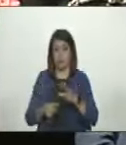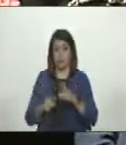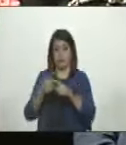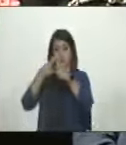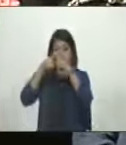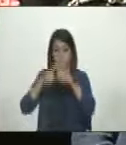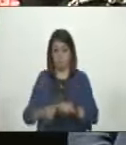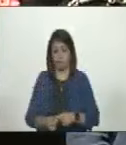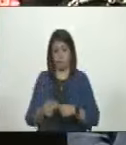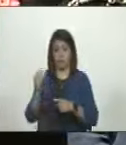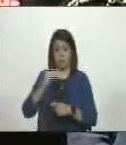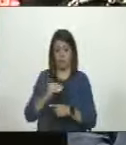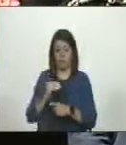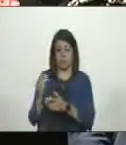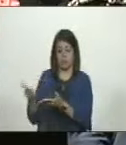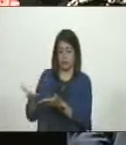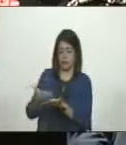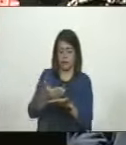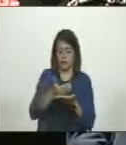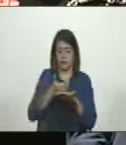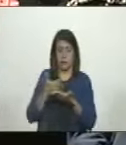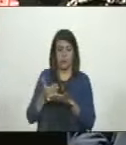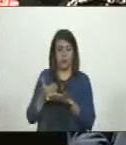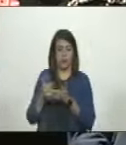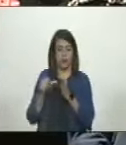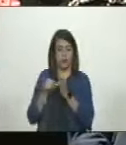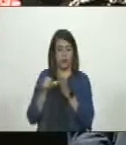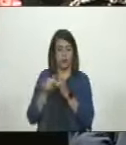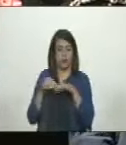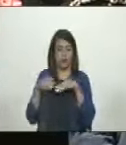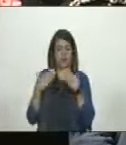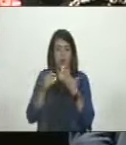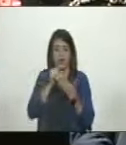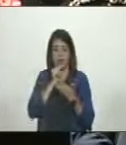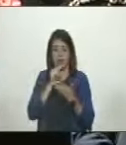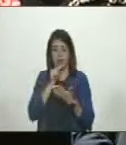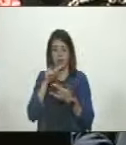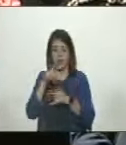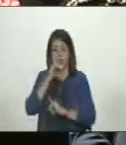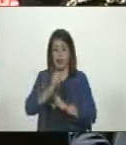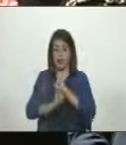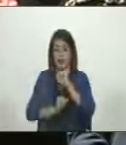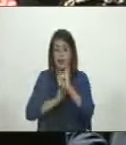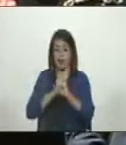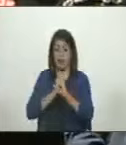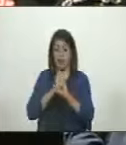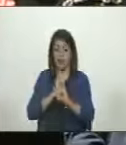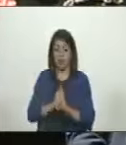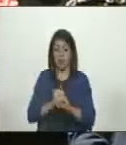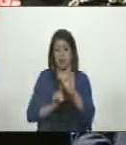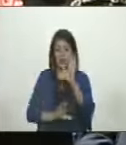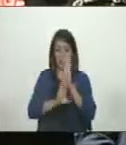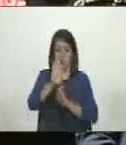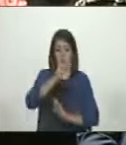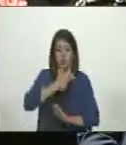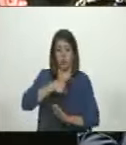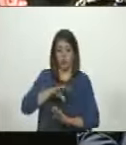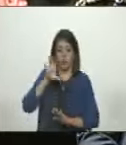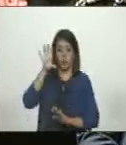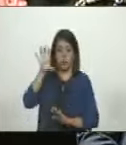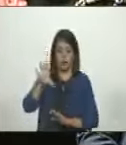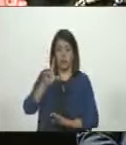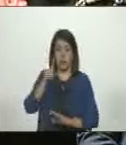potencialmente vamos a obtener pero dependen en buena medida de las condiciones internacionales en el cual se desarrolla nuestro país